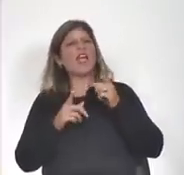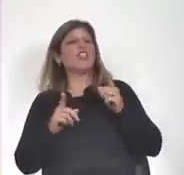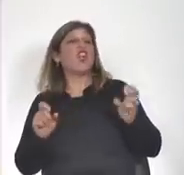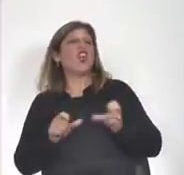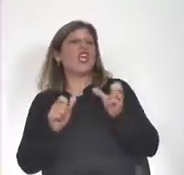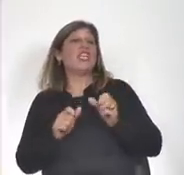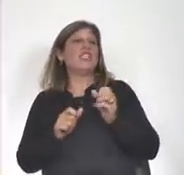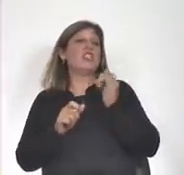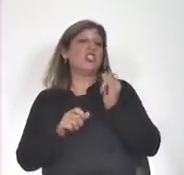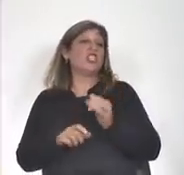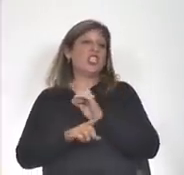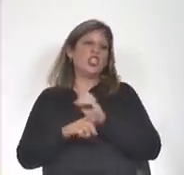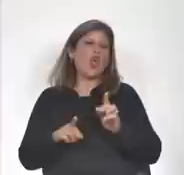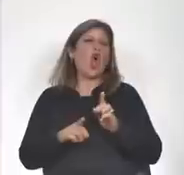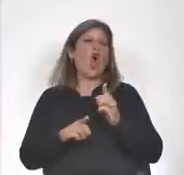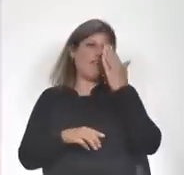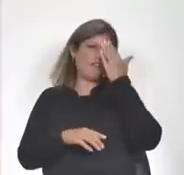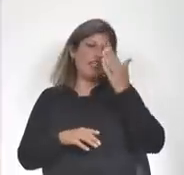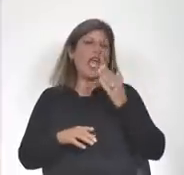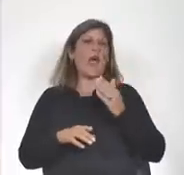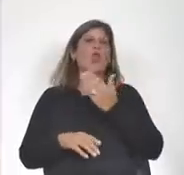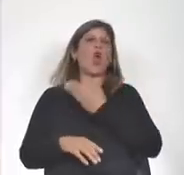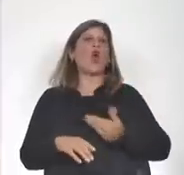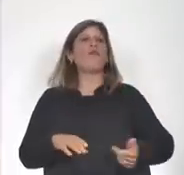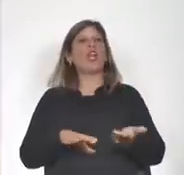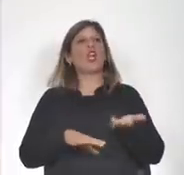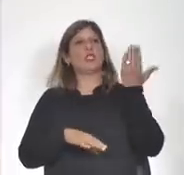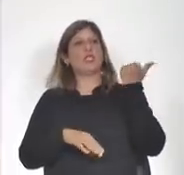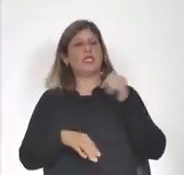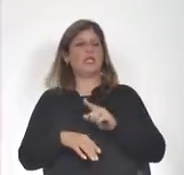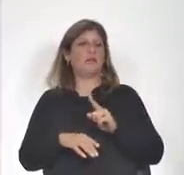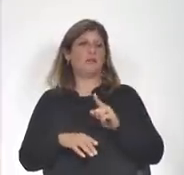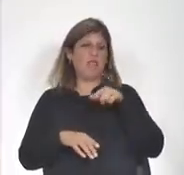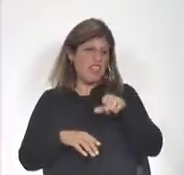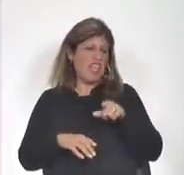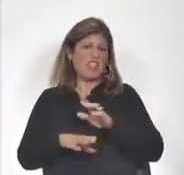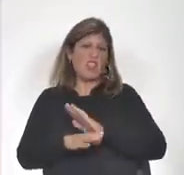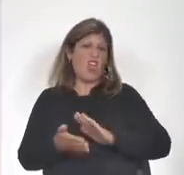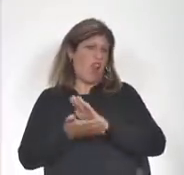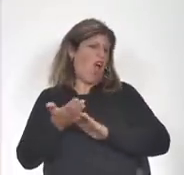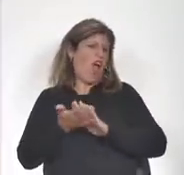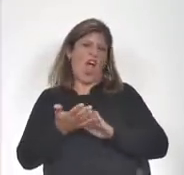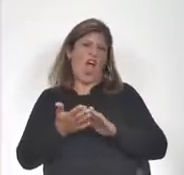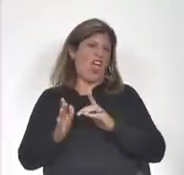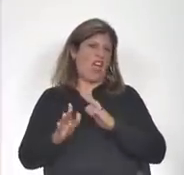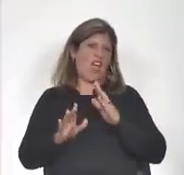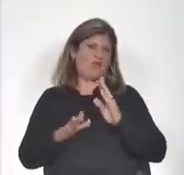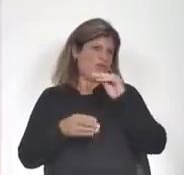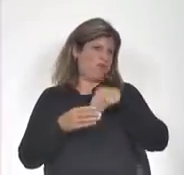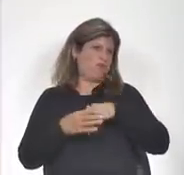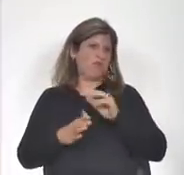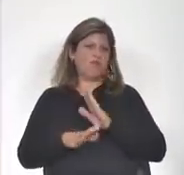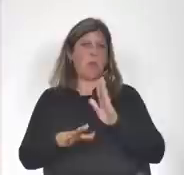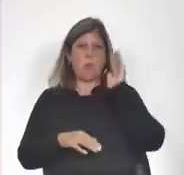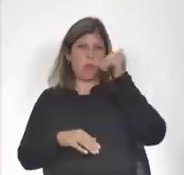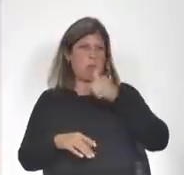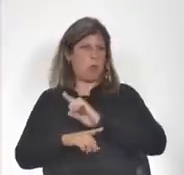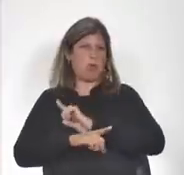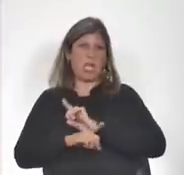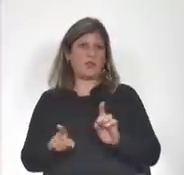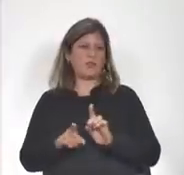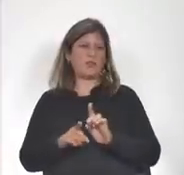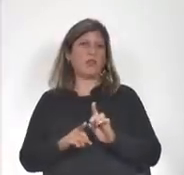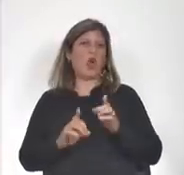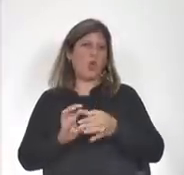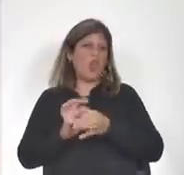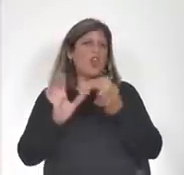gobiernos anteriores. Nada de esto nos parece muy republicano, nada de esto nos parece que tenga que ver con